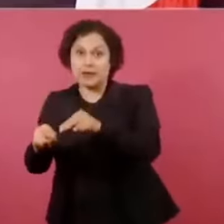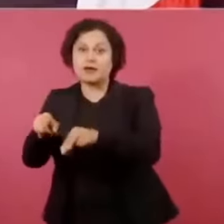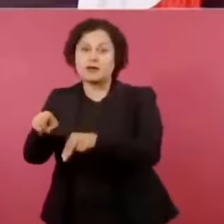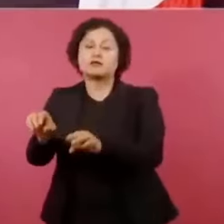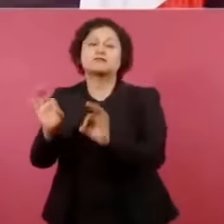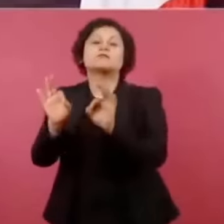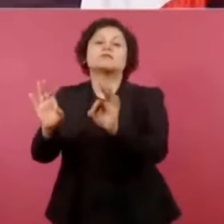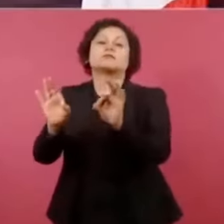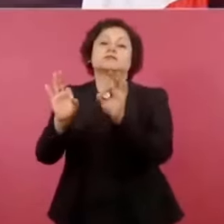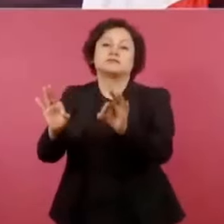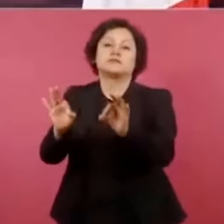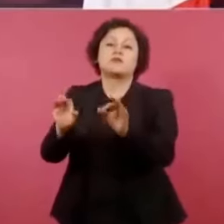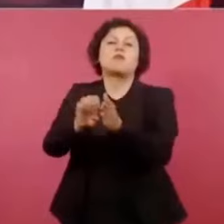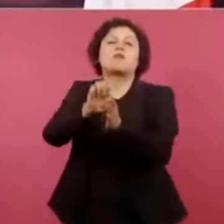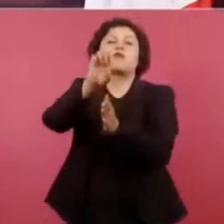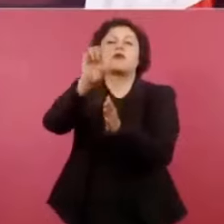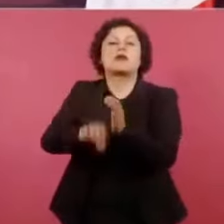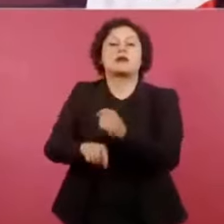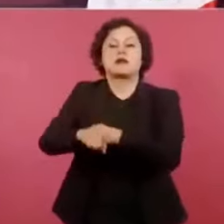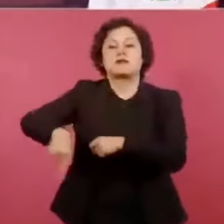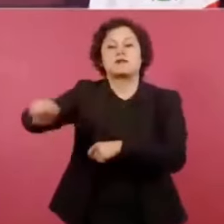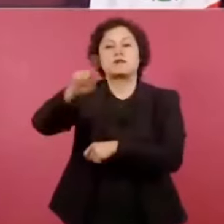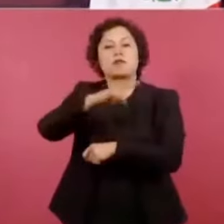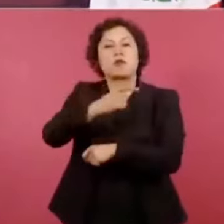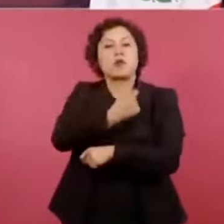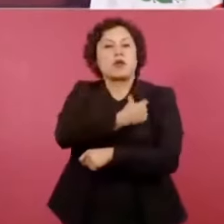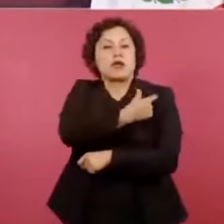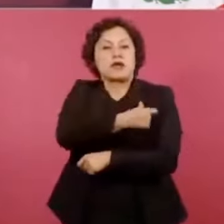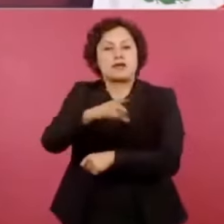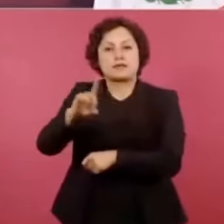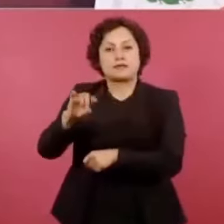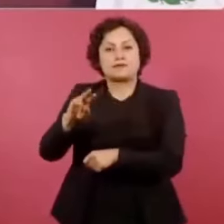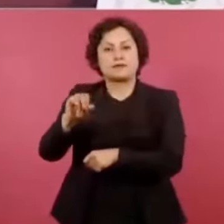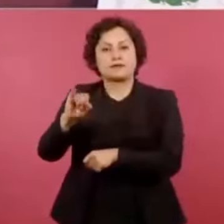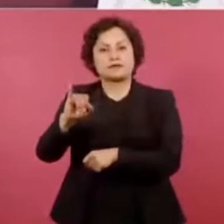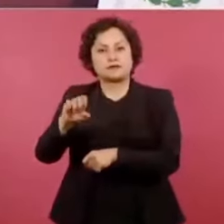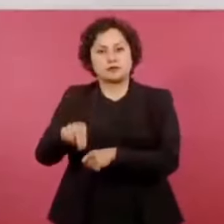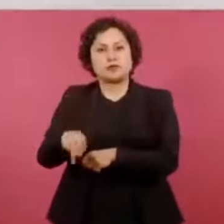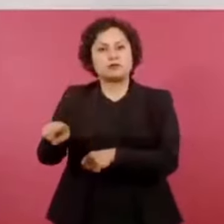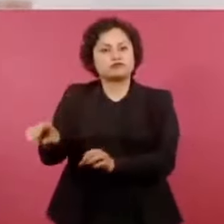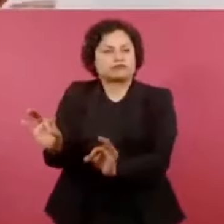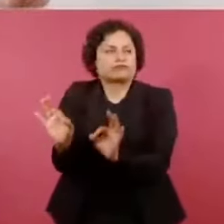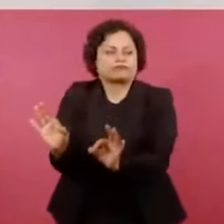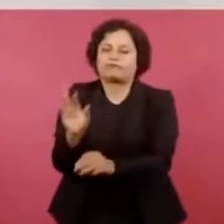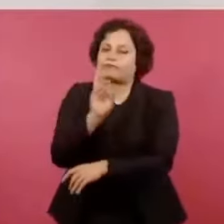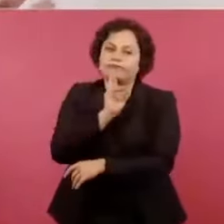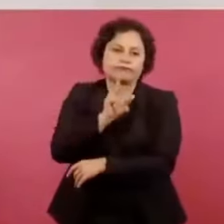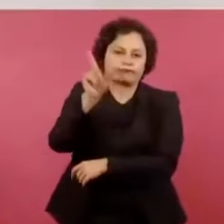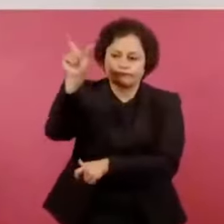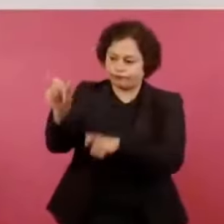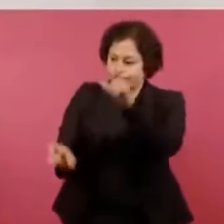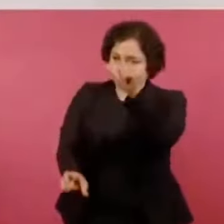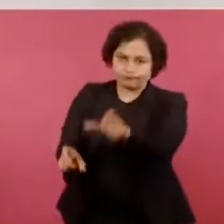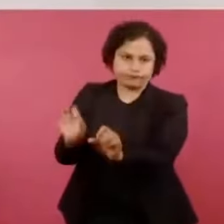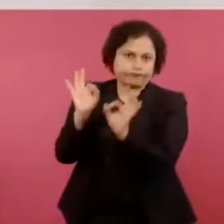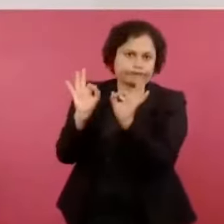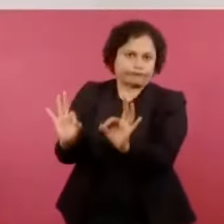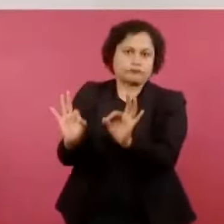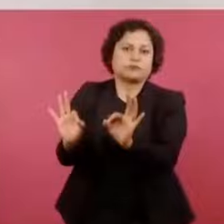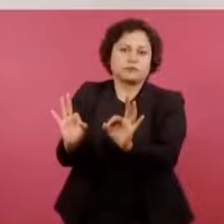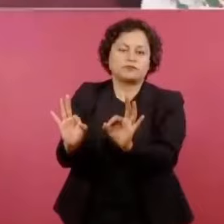los generales de división, son de lo mejor. Esas dos instituciones